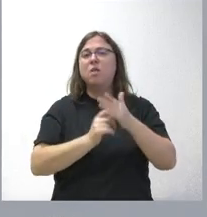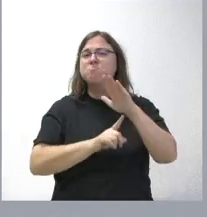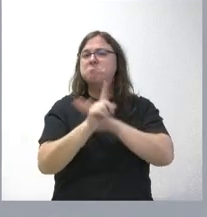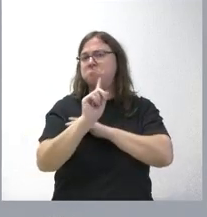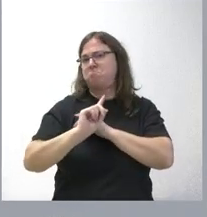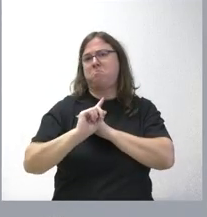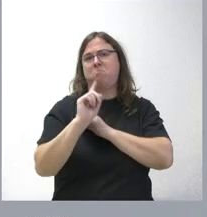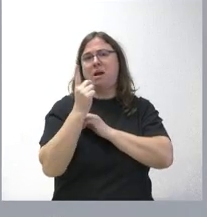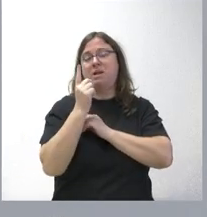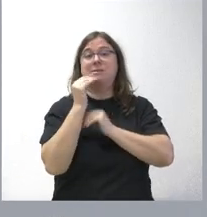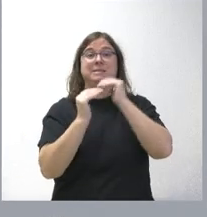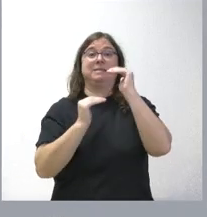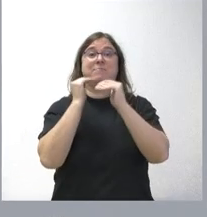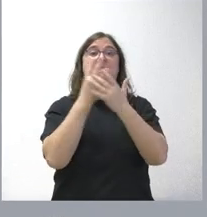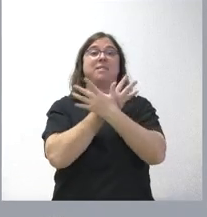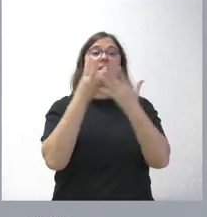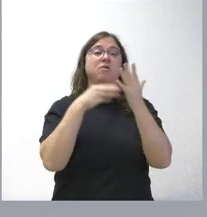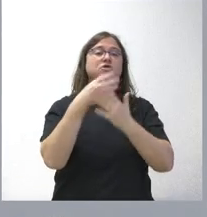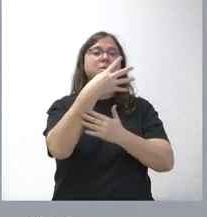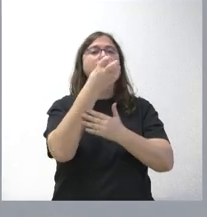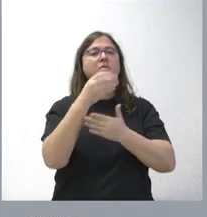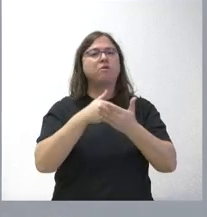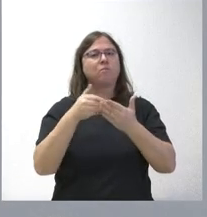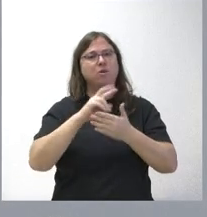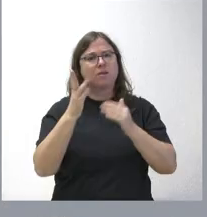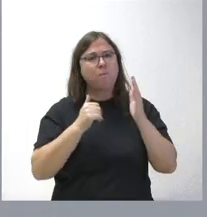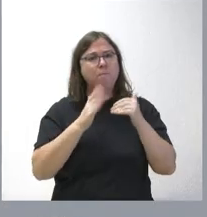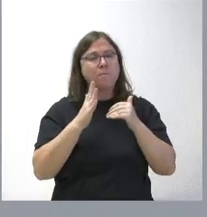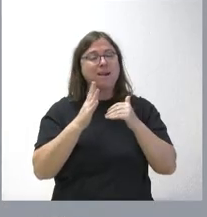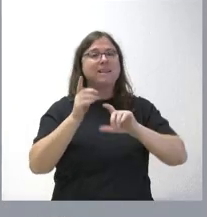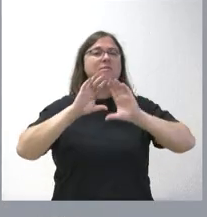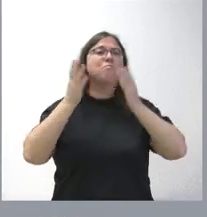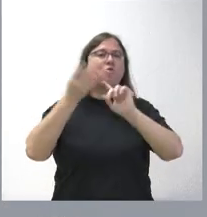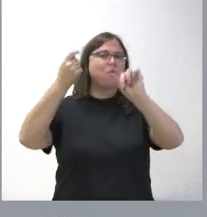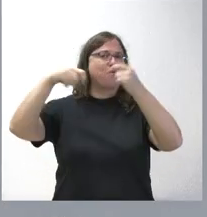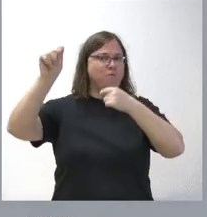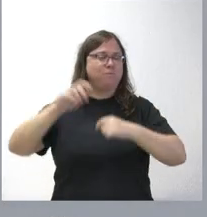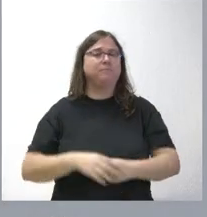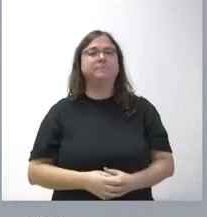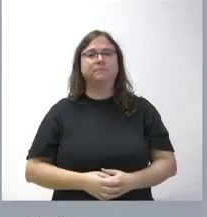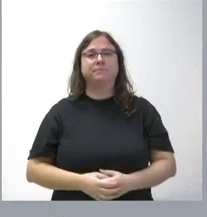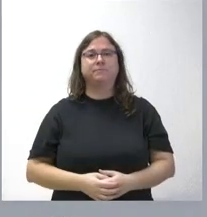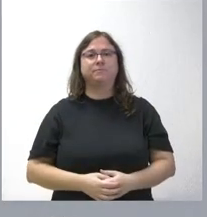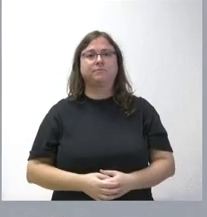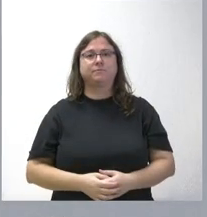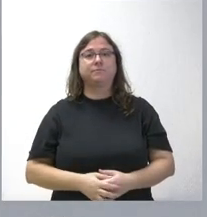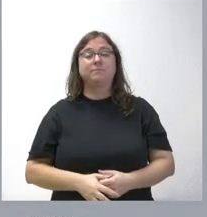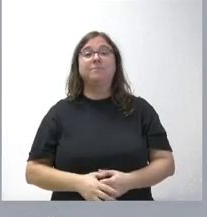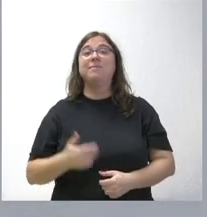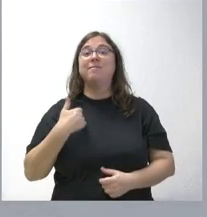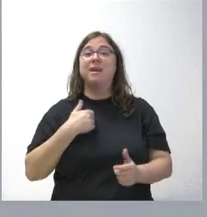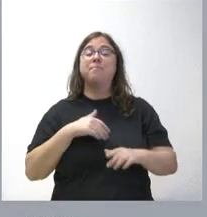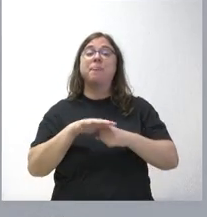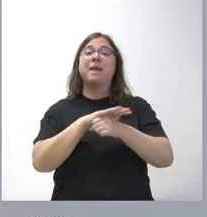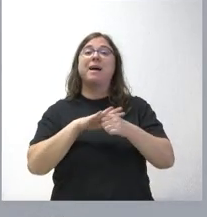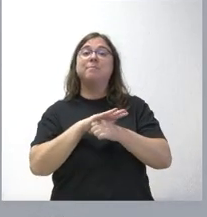mismas, superando los 18.400 millones de euros de exportaciones. Ya que estamos en el ámbito